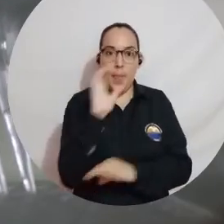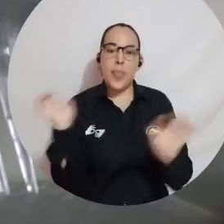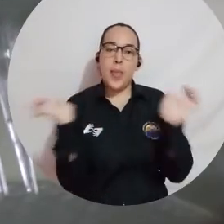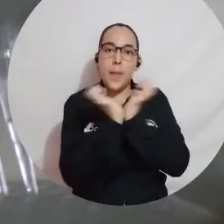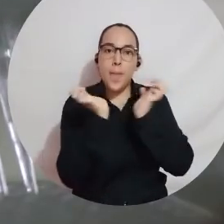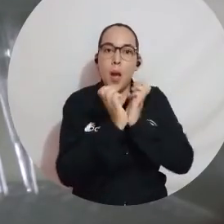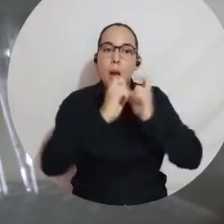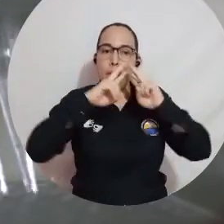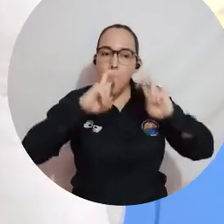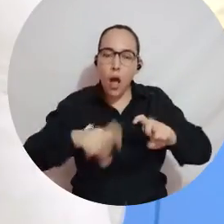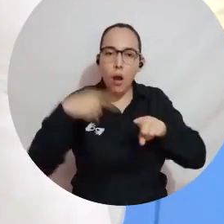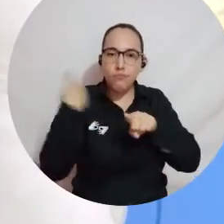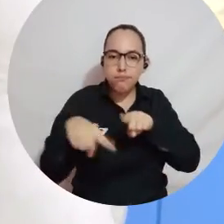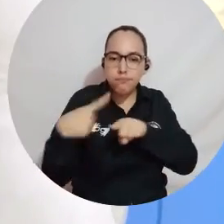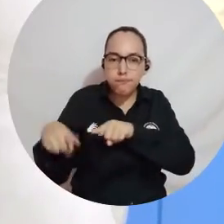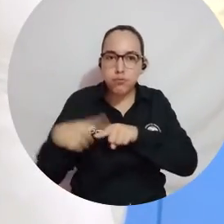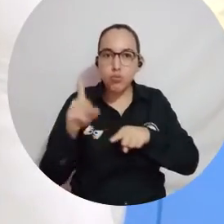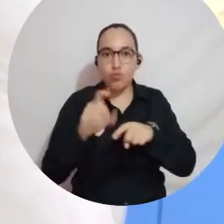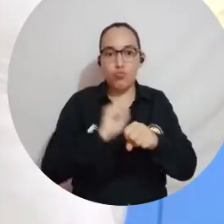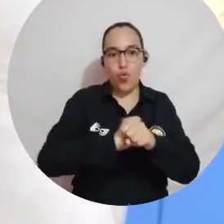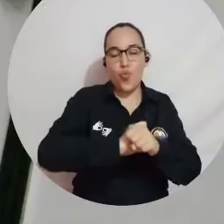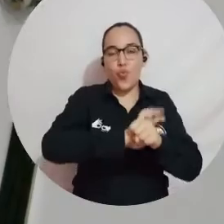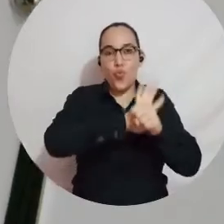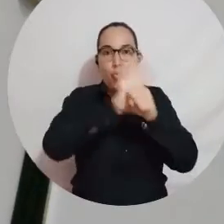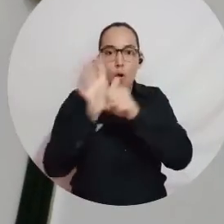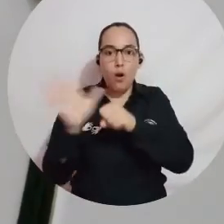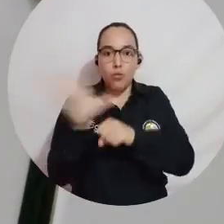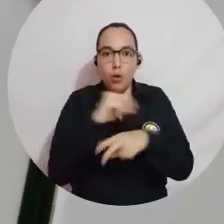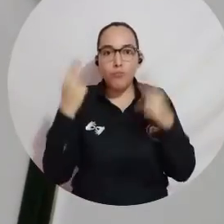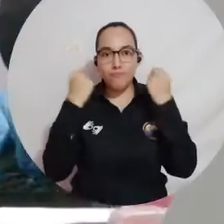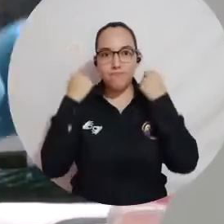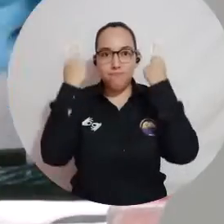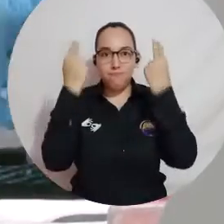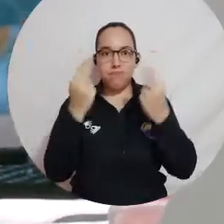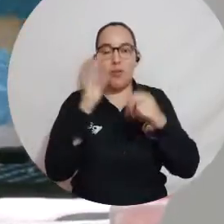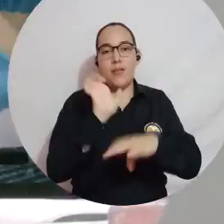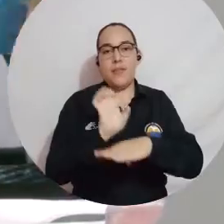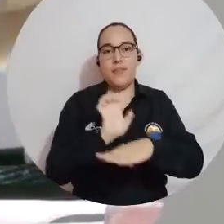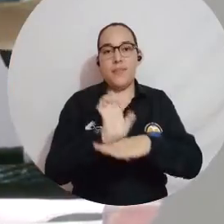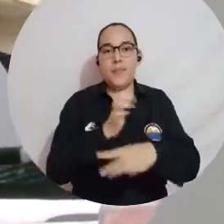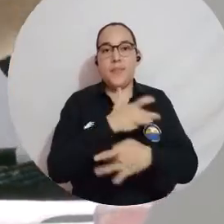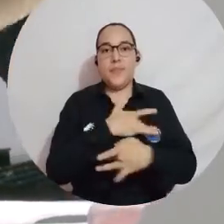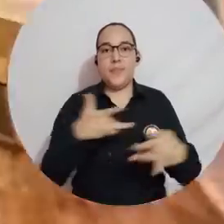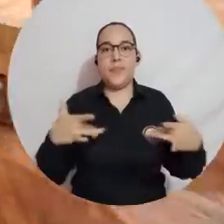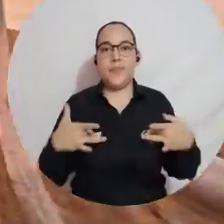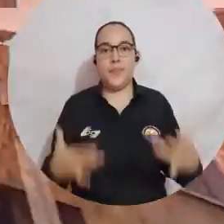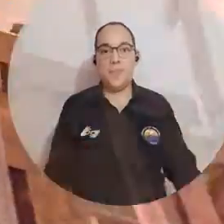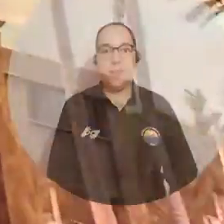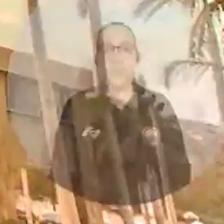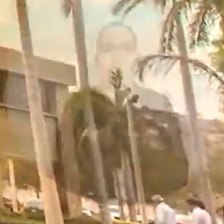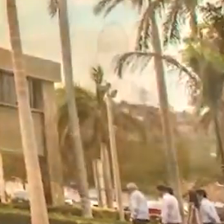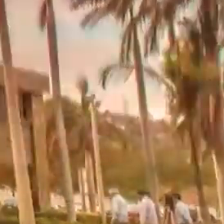mayo investigan nuevas variantes del coronavirus que tienen en alerta a las autoridades sanitarias.